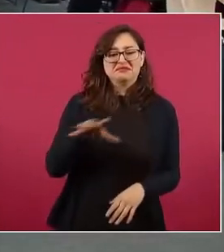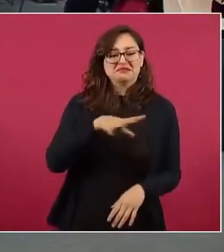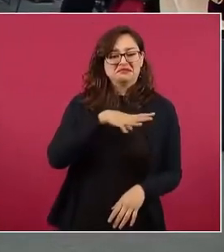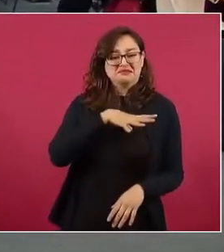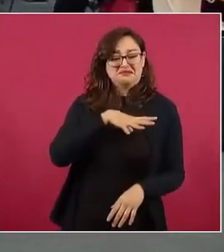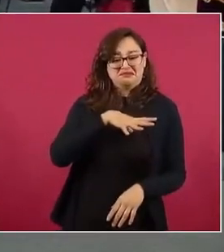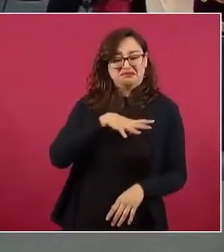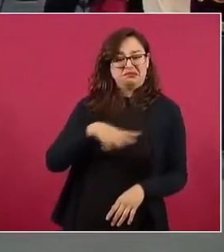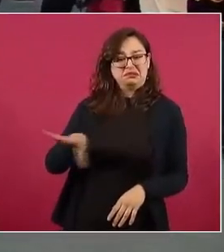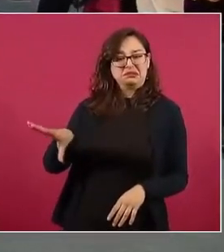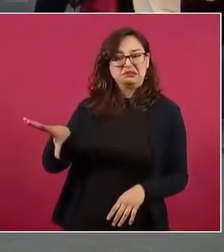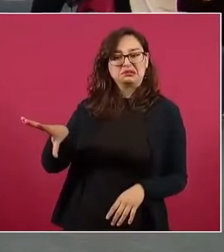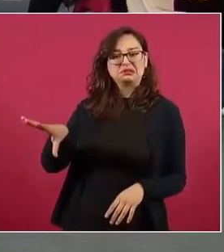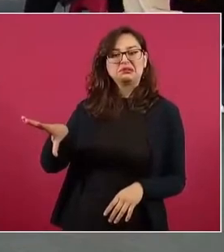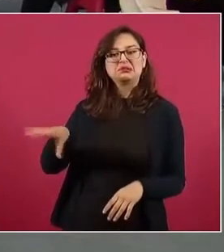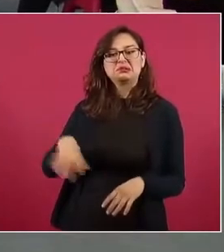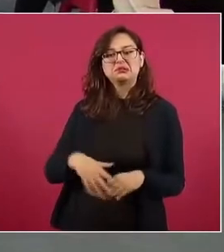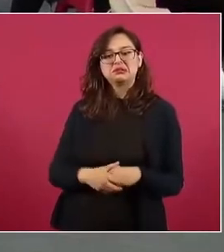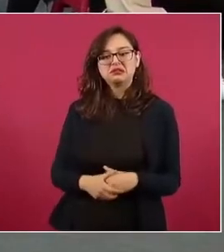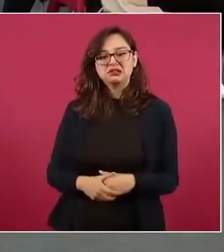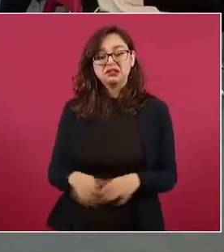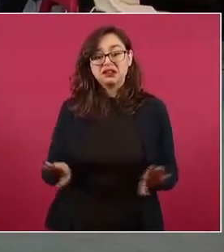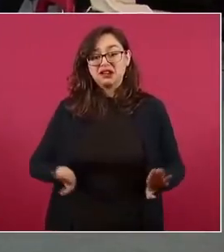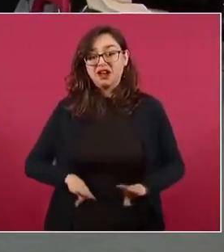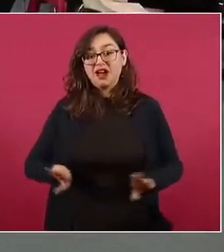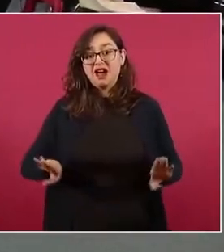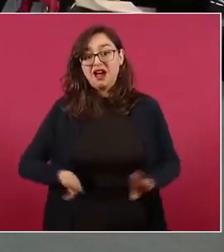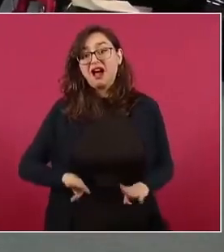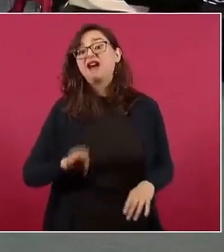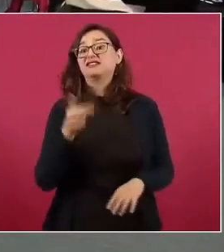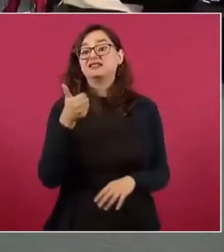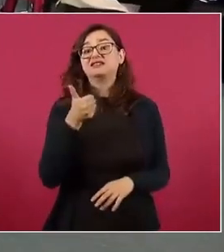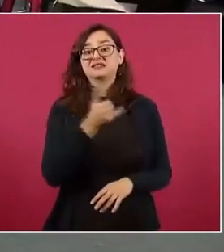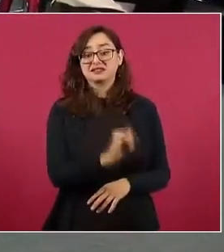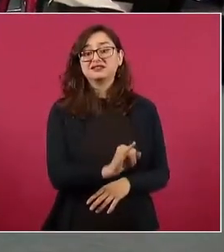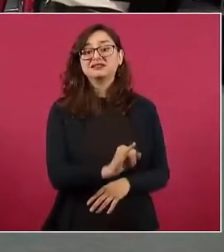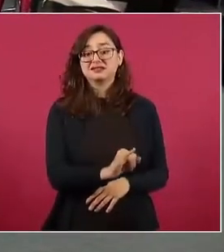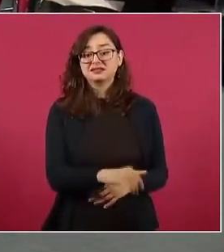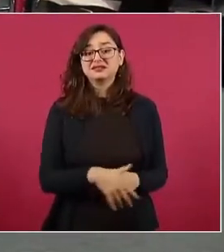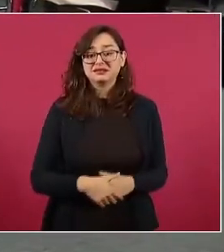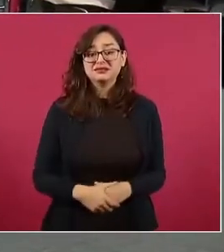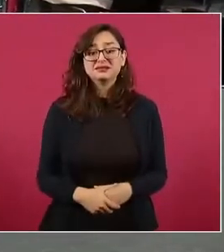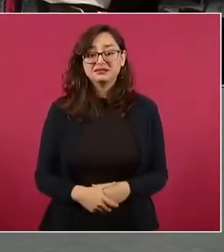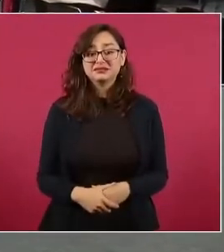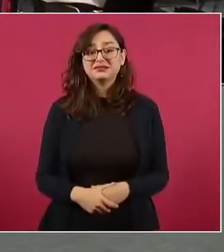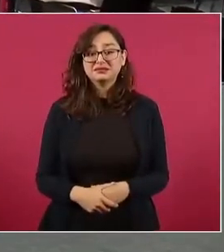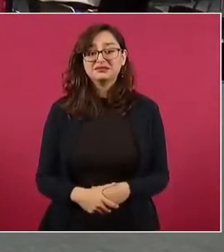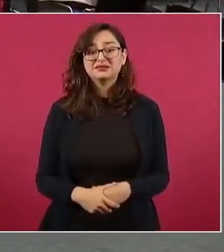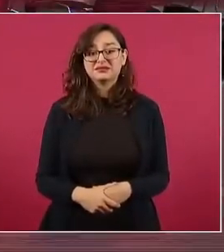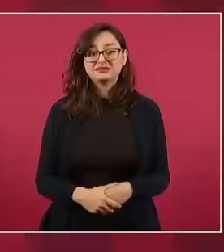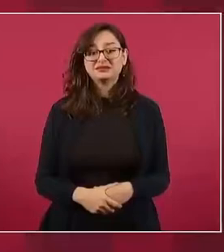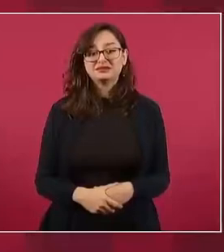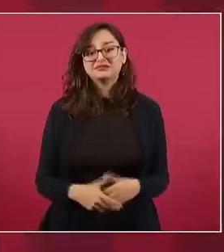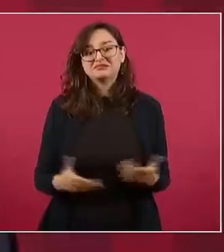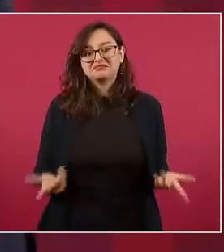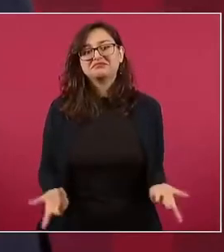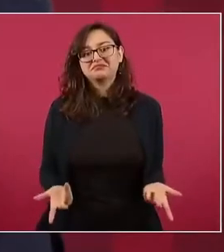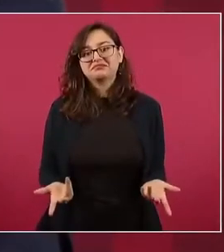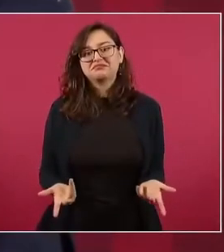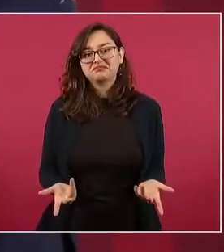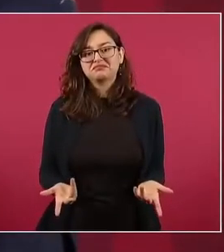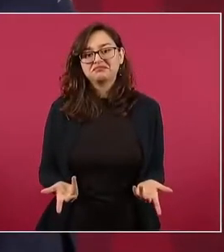y por eso no se cuenta,